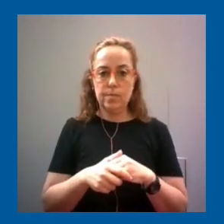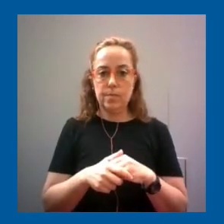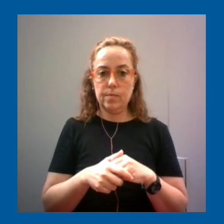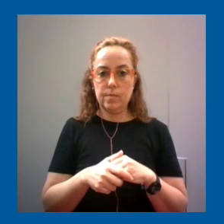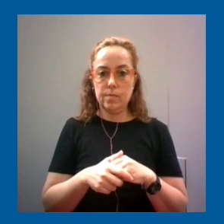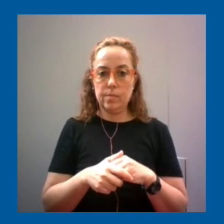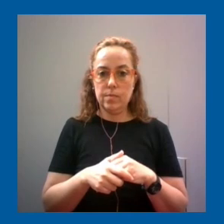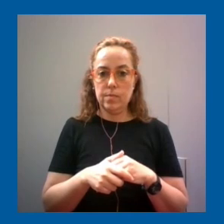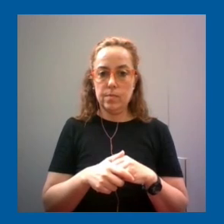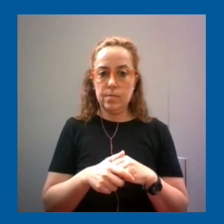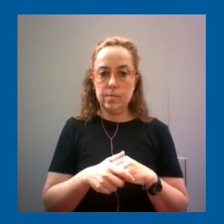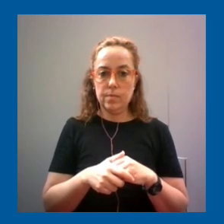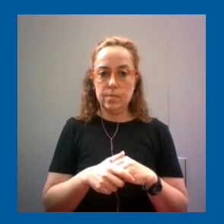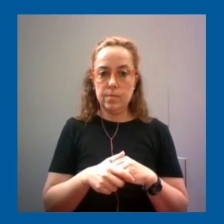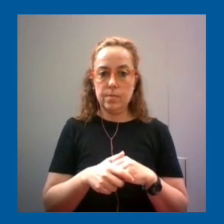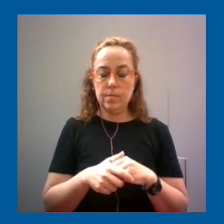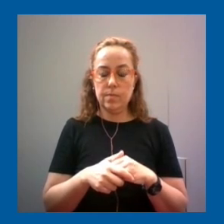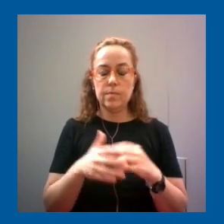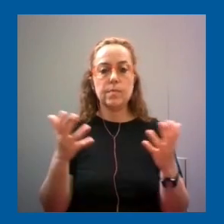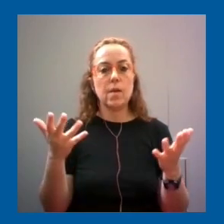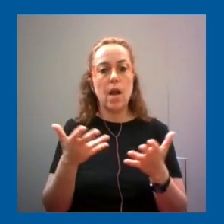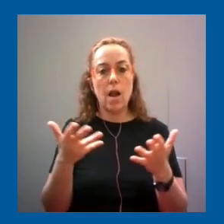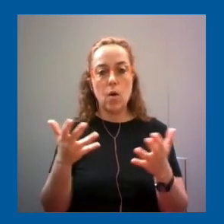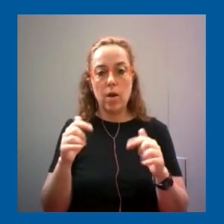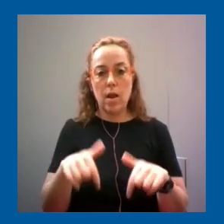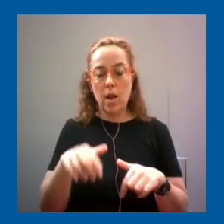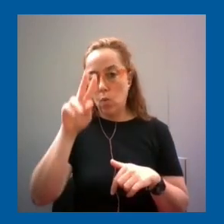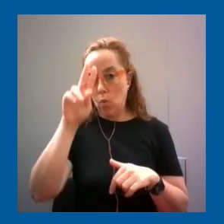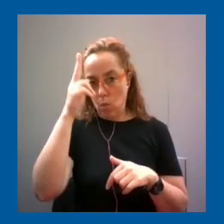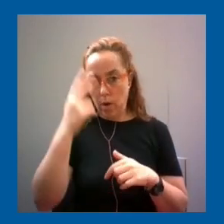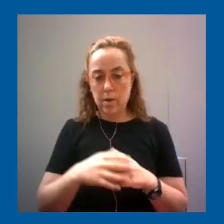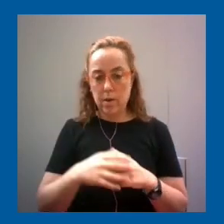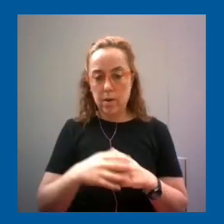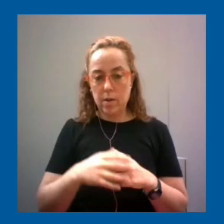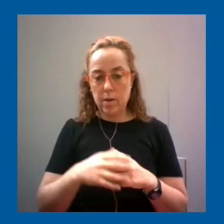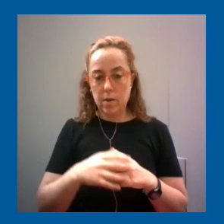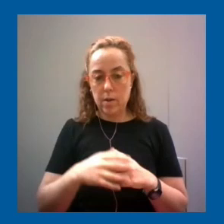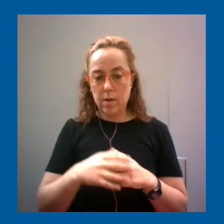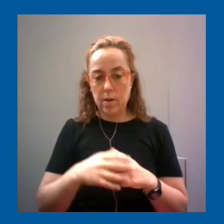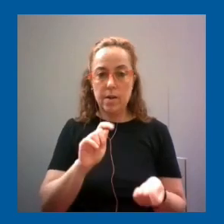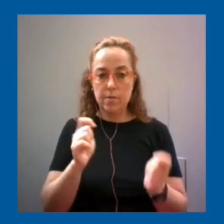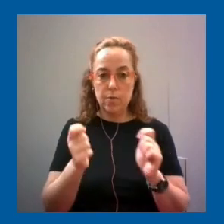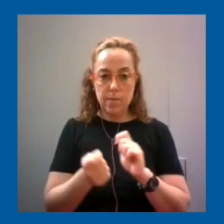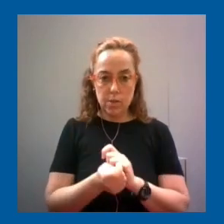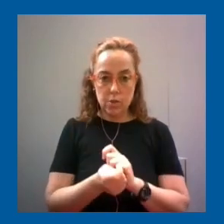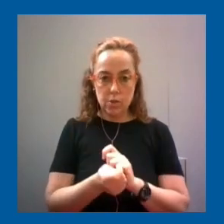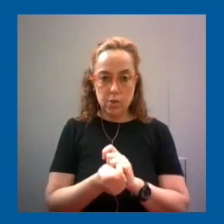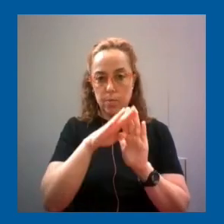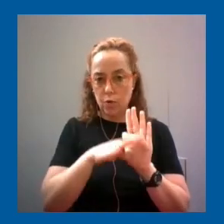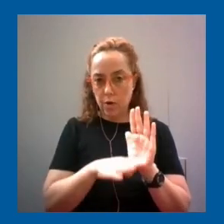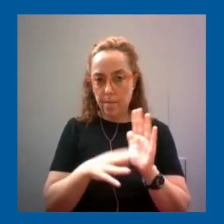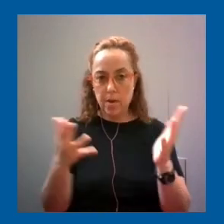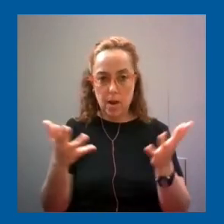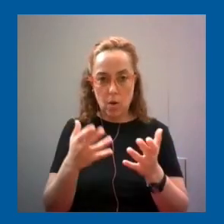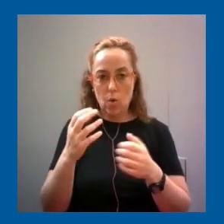y ahora a nivel local y en Uruguay con la transformación curricular que se está planteando ya desde el año